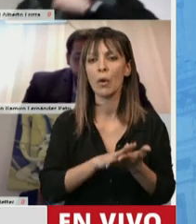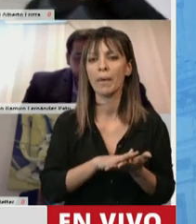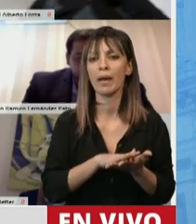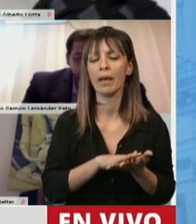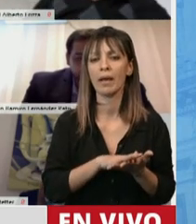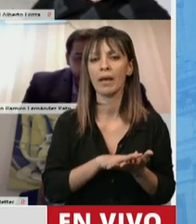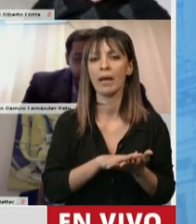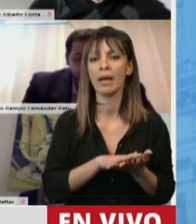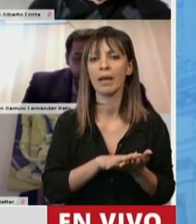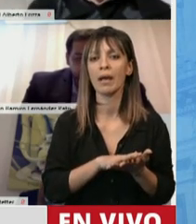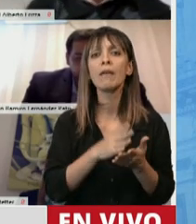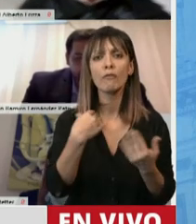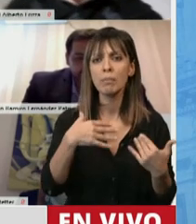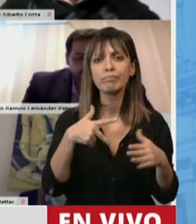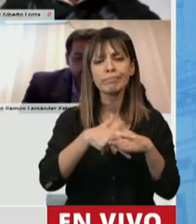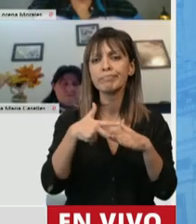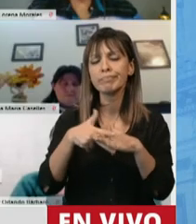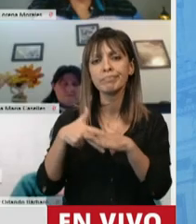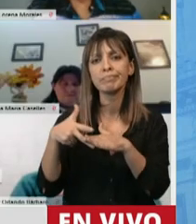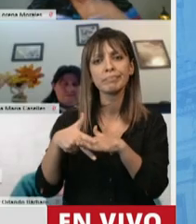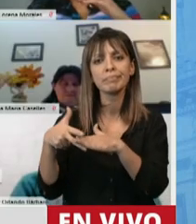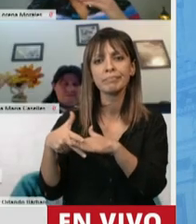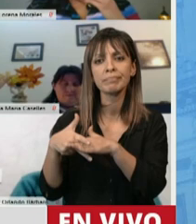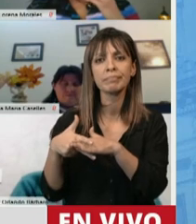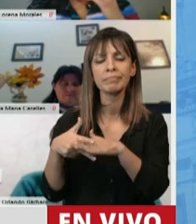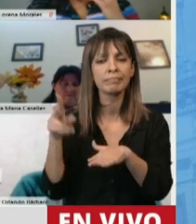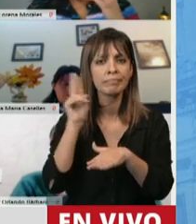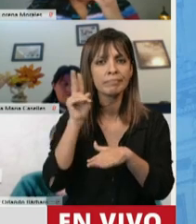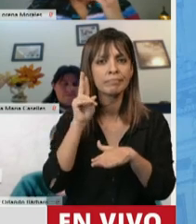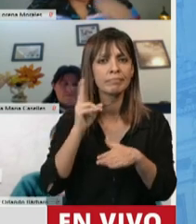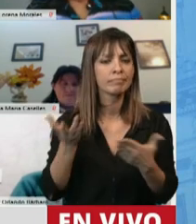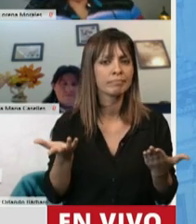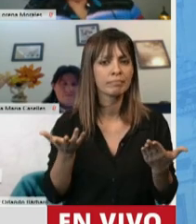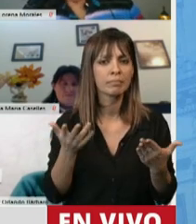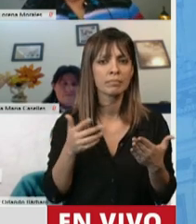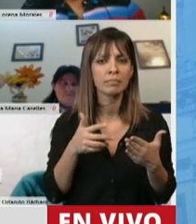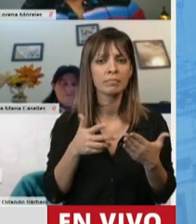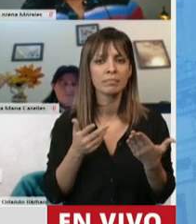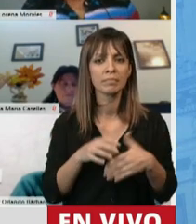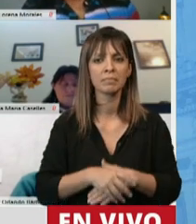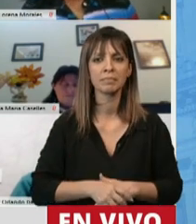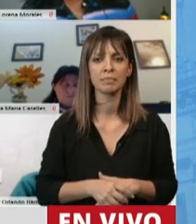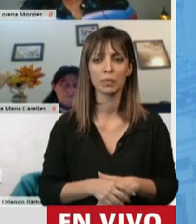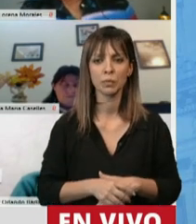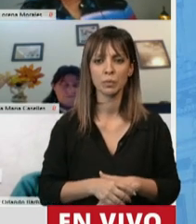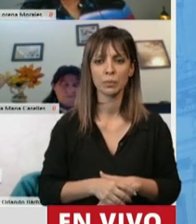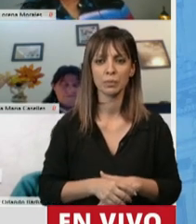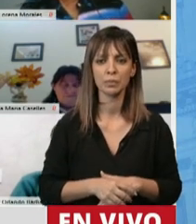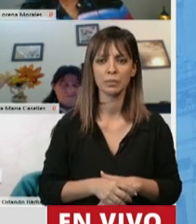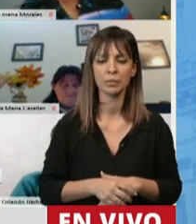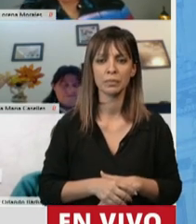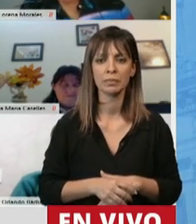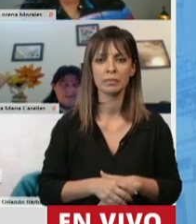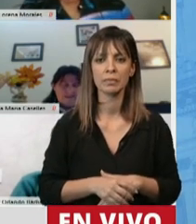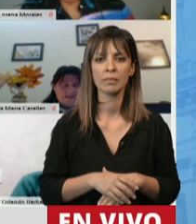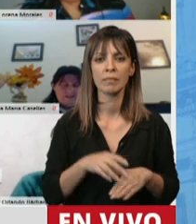Me hubiese parecido muy positivo sostener la estabilidad fiscal que daba la ley anterior, ya que es un sector dinámico y cambiante y competitivo en todo el mundo, y lo que más